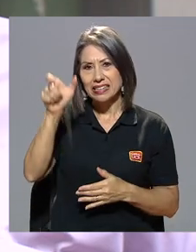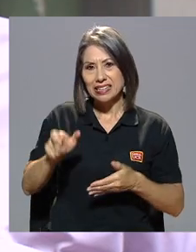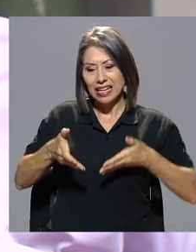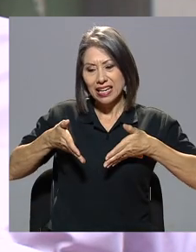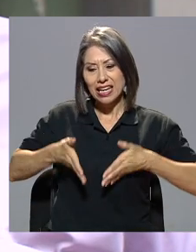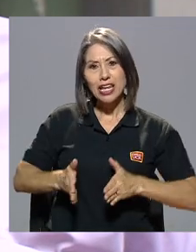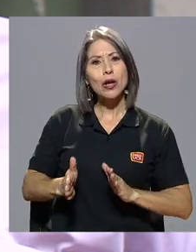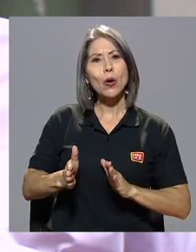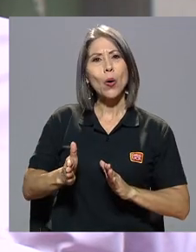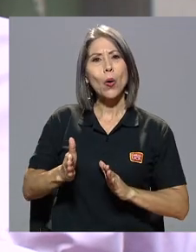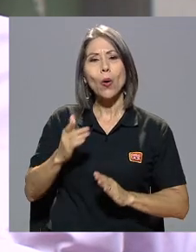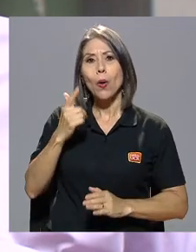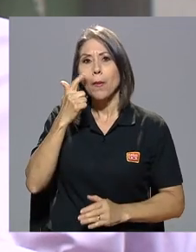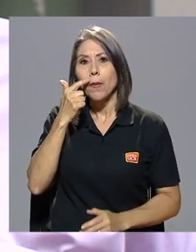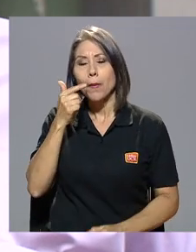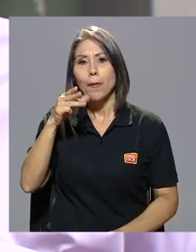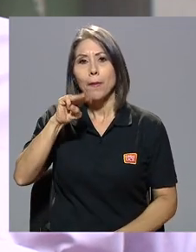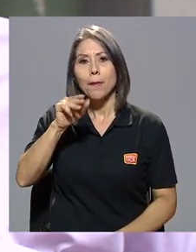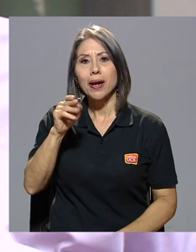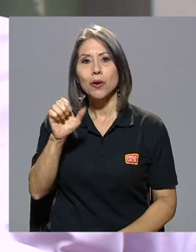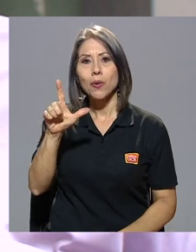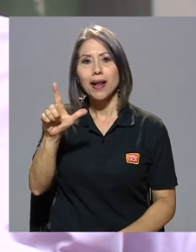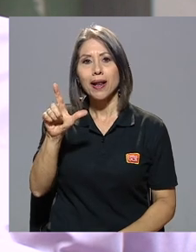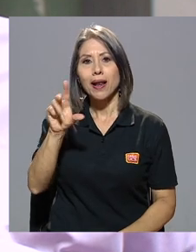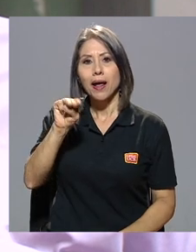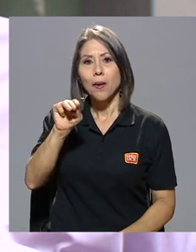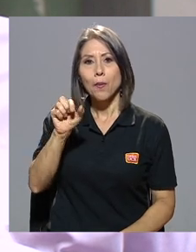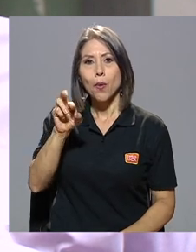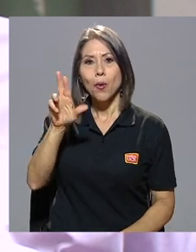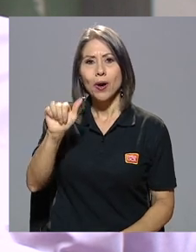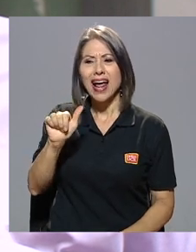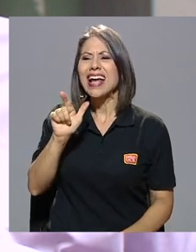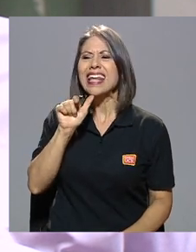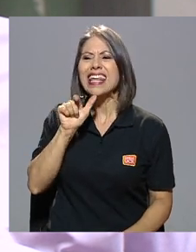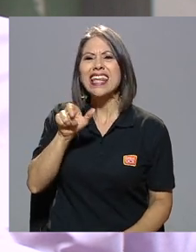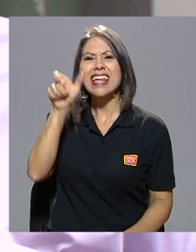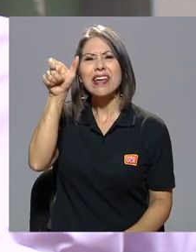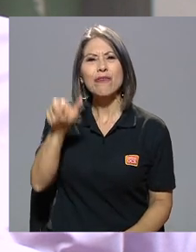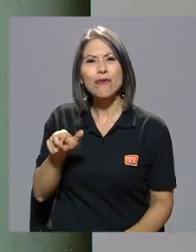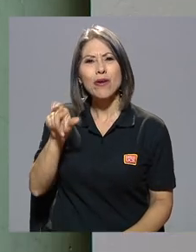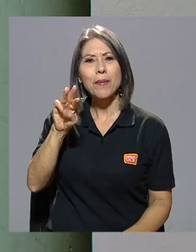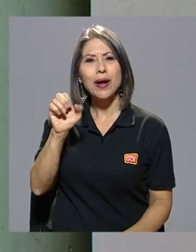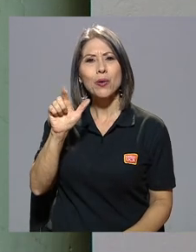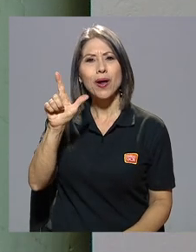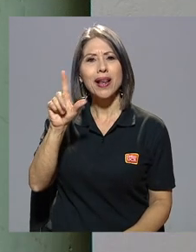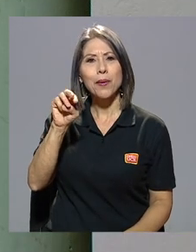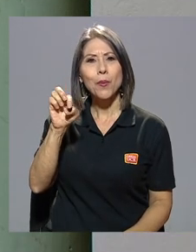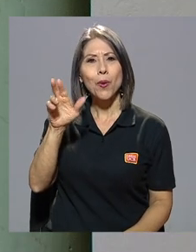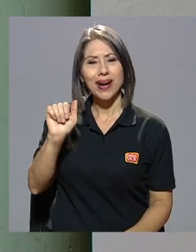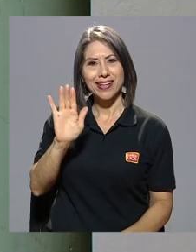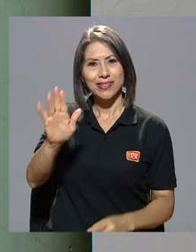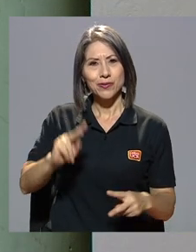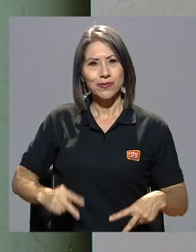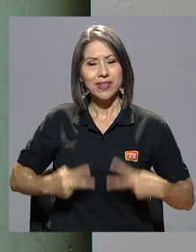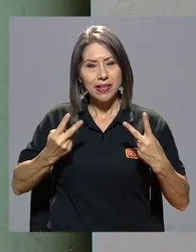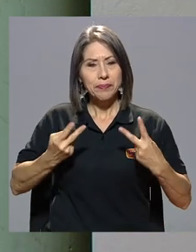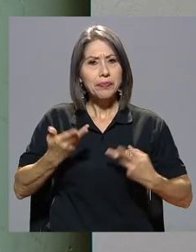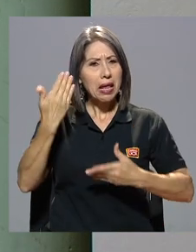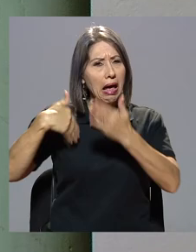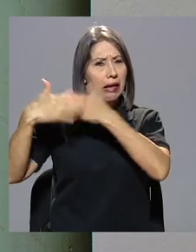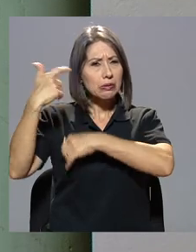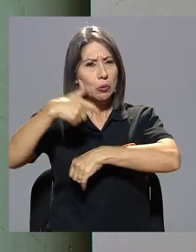ser hijo de Don Manuel Mora? ¿Y quién fue sobre todo Manuel Mora en su vida? Hace un tiempo